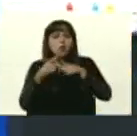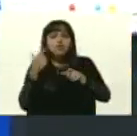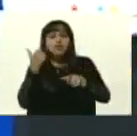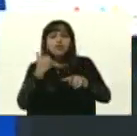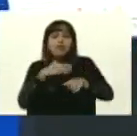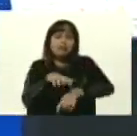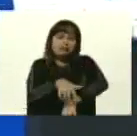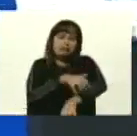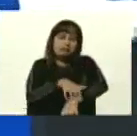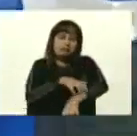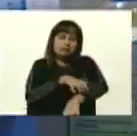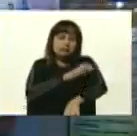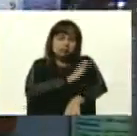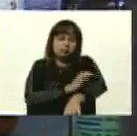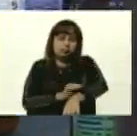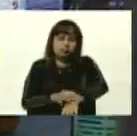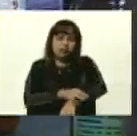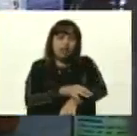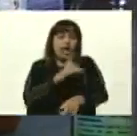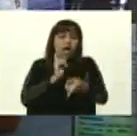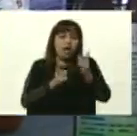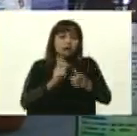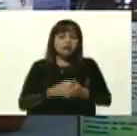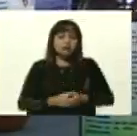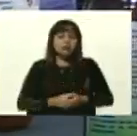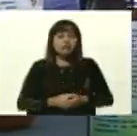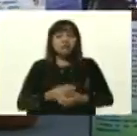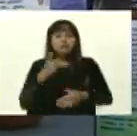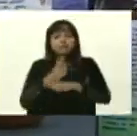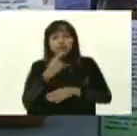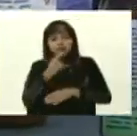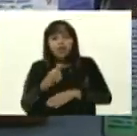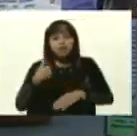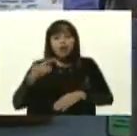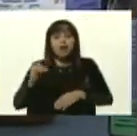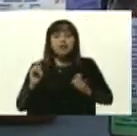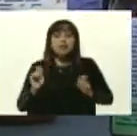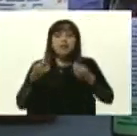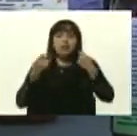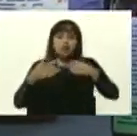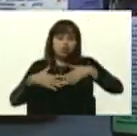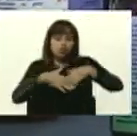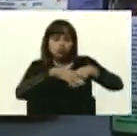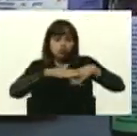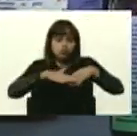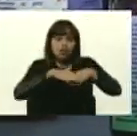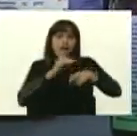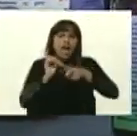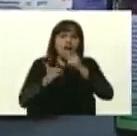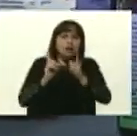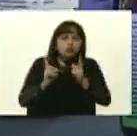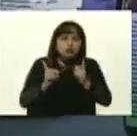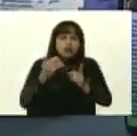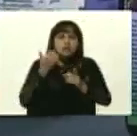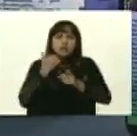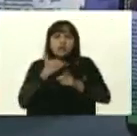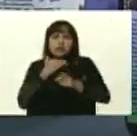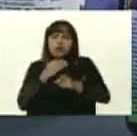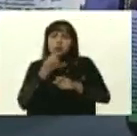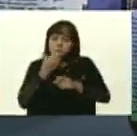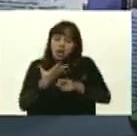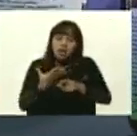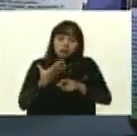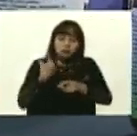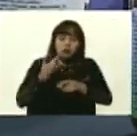los efectos que tenga. Yo tengo que decirlo, porque yo me he curado con aceite ozonizado, algunas cositas. Bien curado he